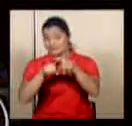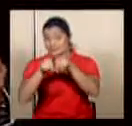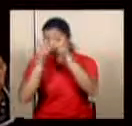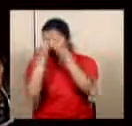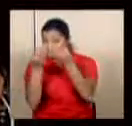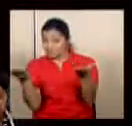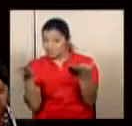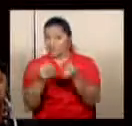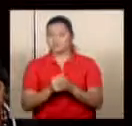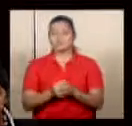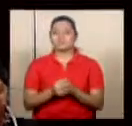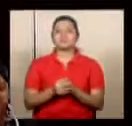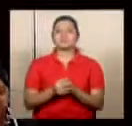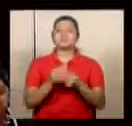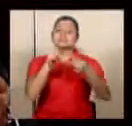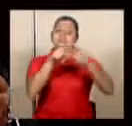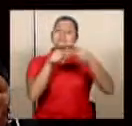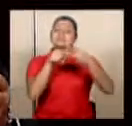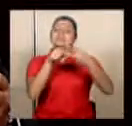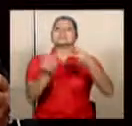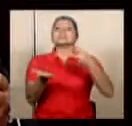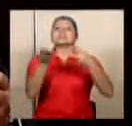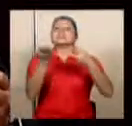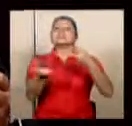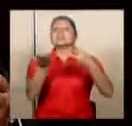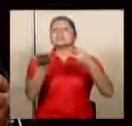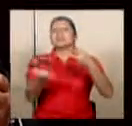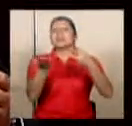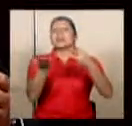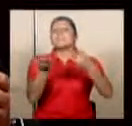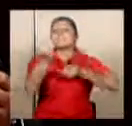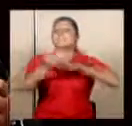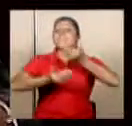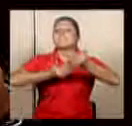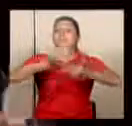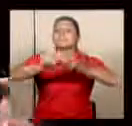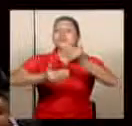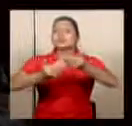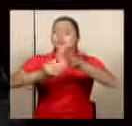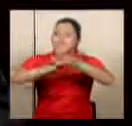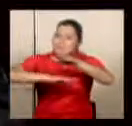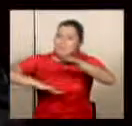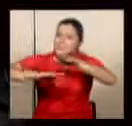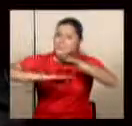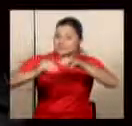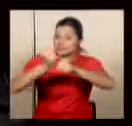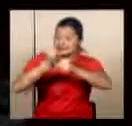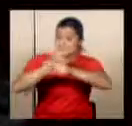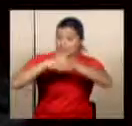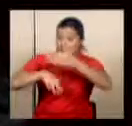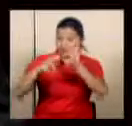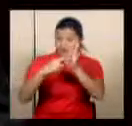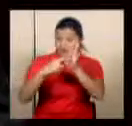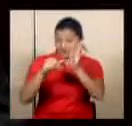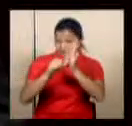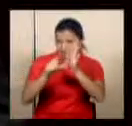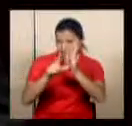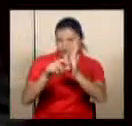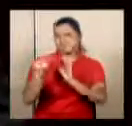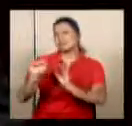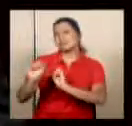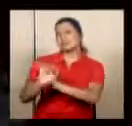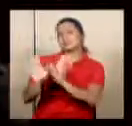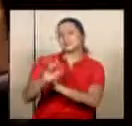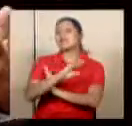informando, es quizás uno de los trámites fundamentales que se realiza en la Asamblea Legislativa y